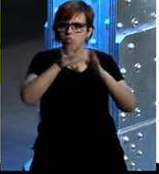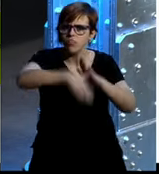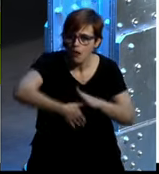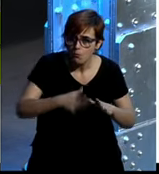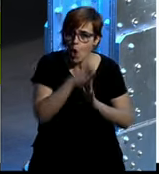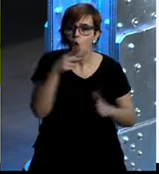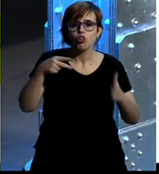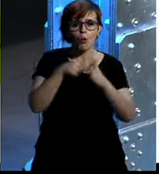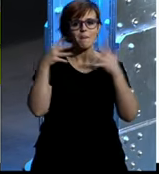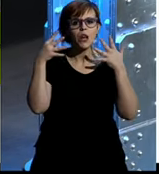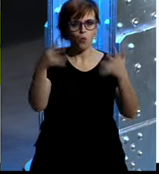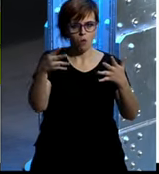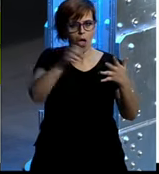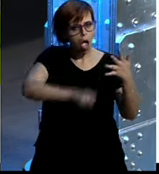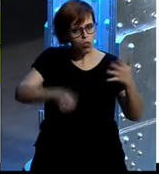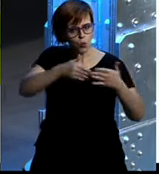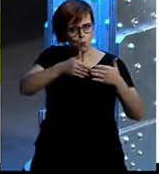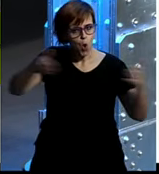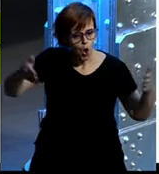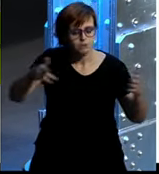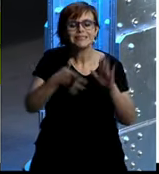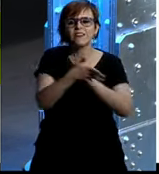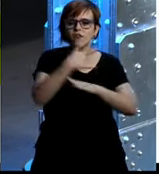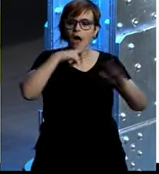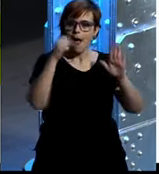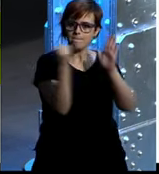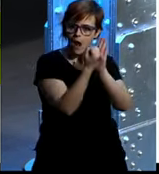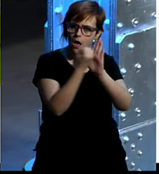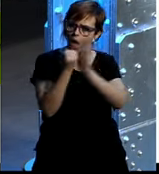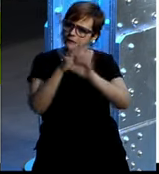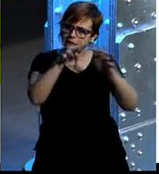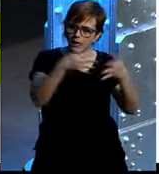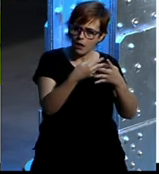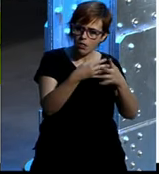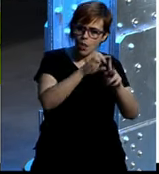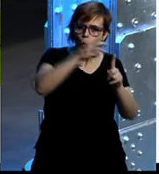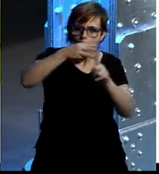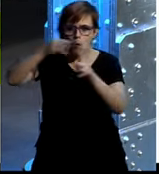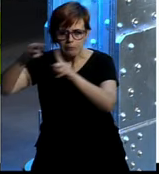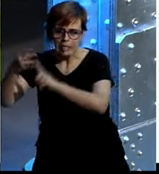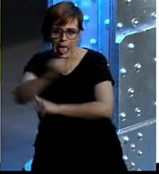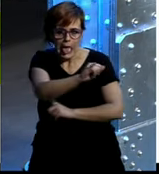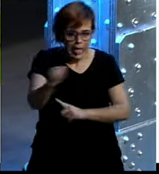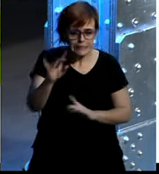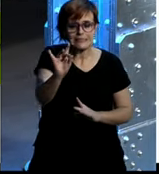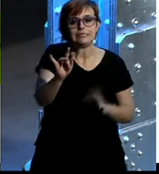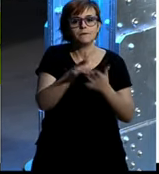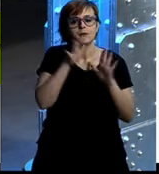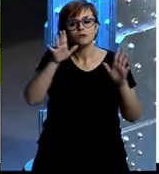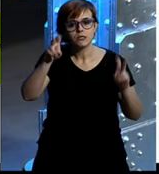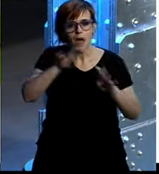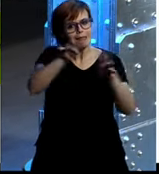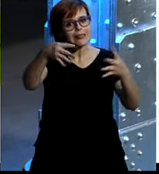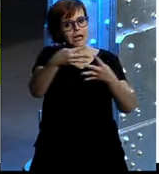cuando, desde el punto de vista del grupo, no quiere decir que las marcas no estuvieran ya en Internet, y por supuesto nosotros teníamos una web y estábamos en el mundo